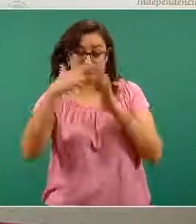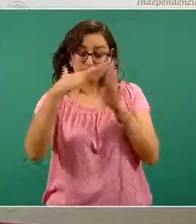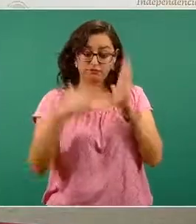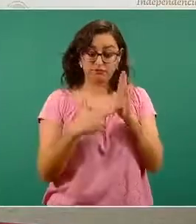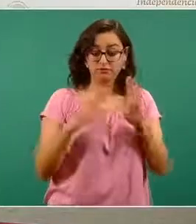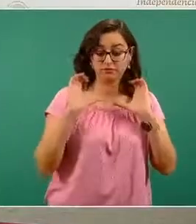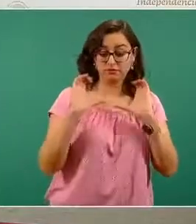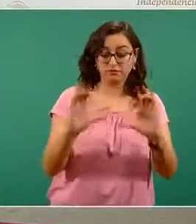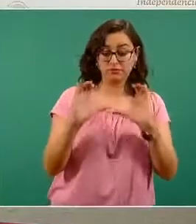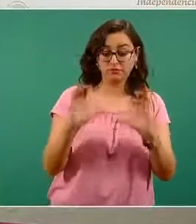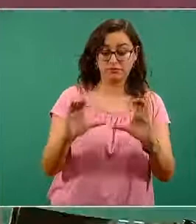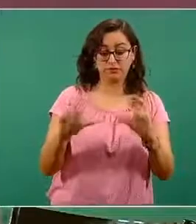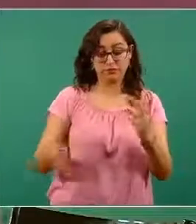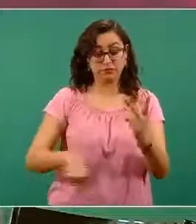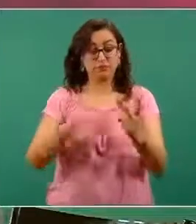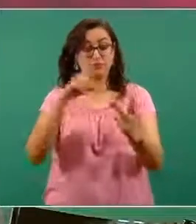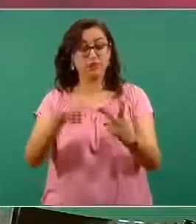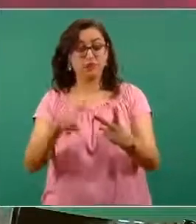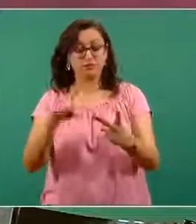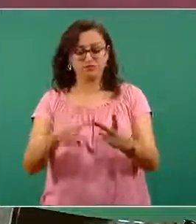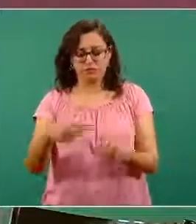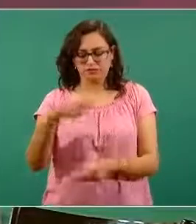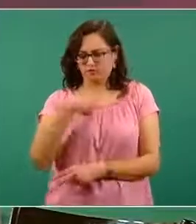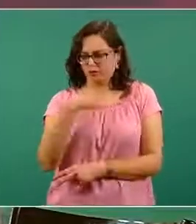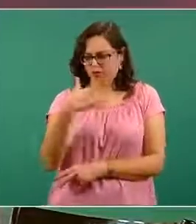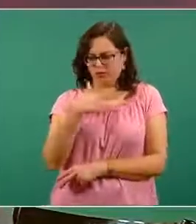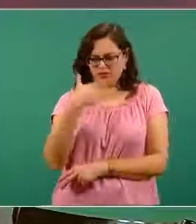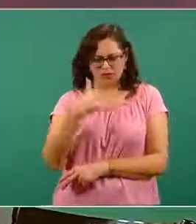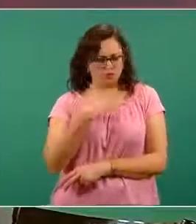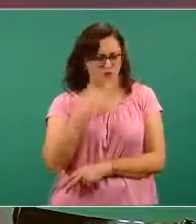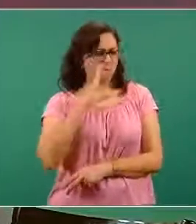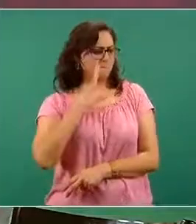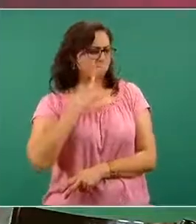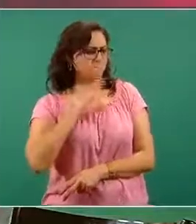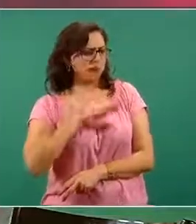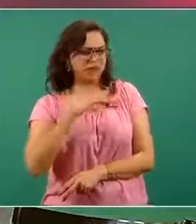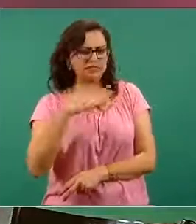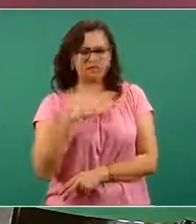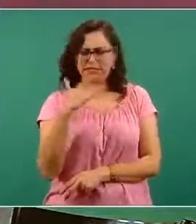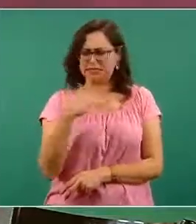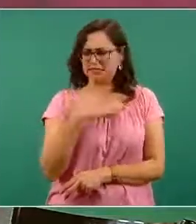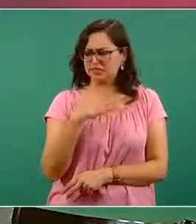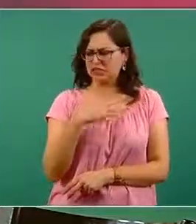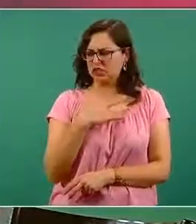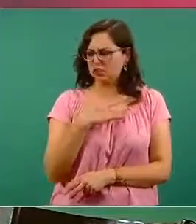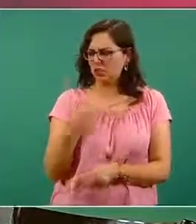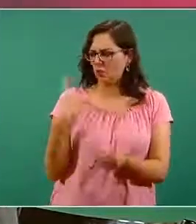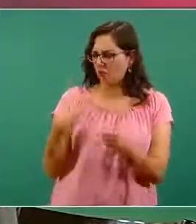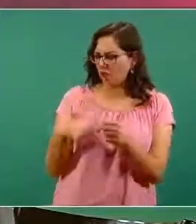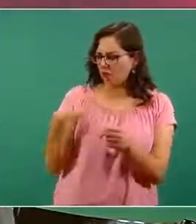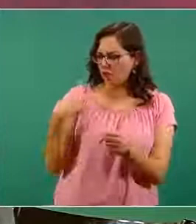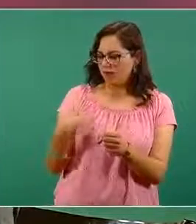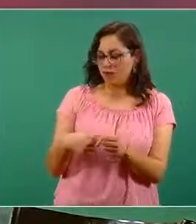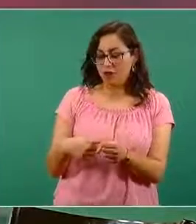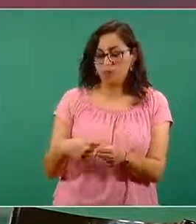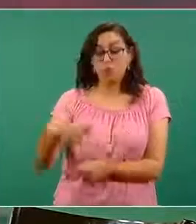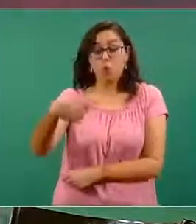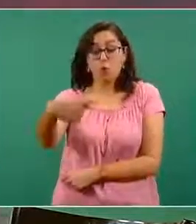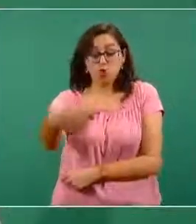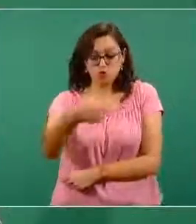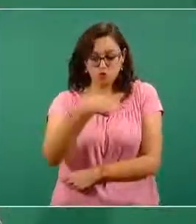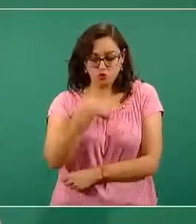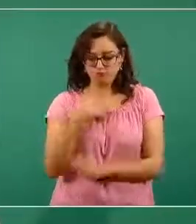de que si yo empiezo con algún cuadro, yo tengo la posibilidad de cortar la cadena de transmisión en ese momento